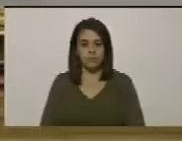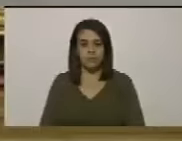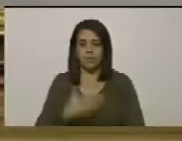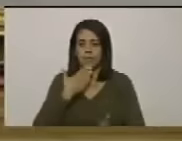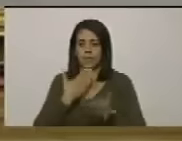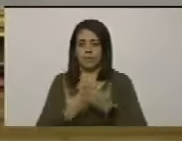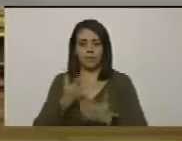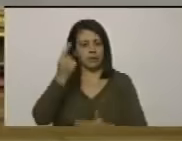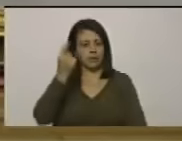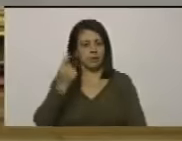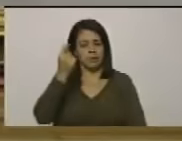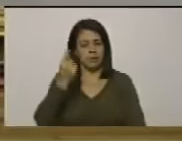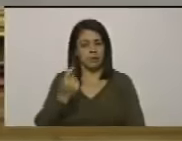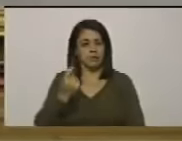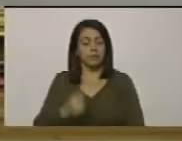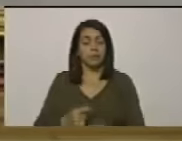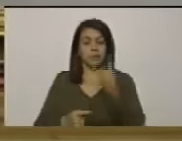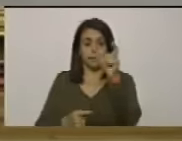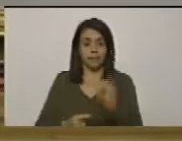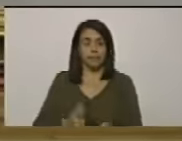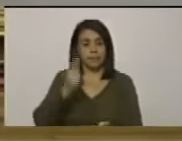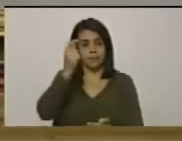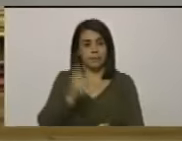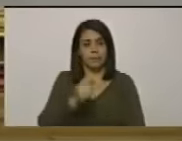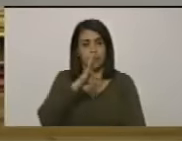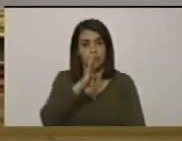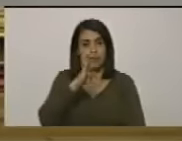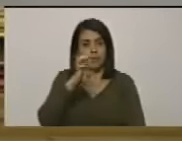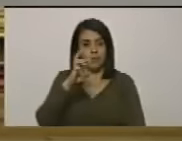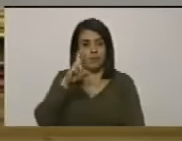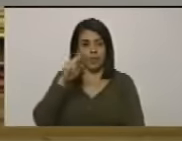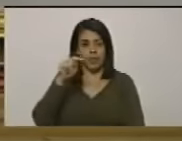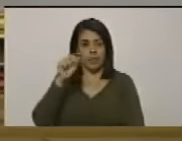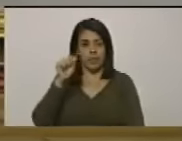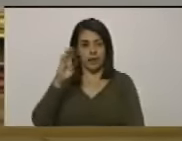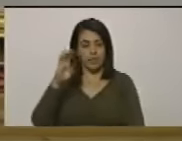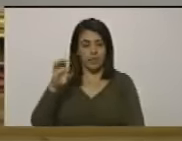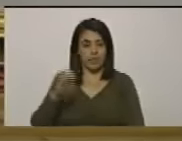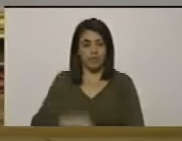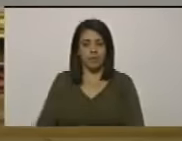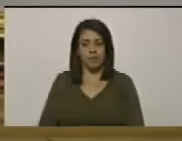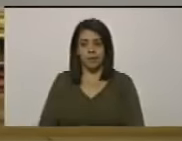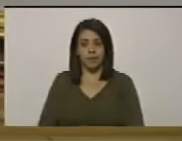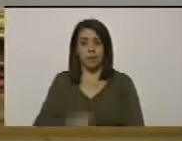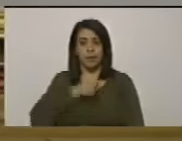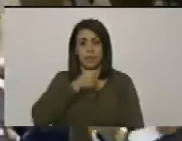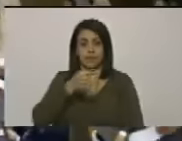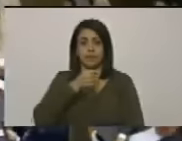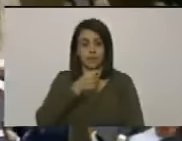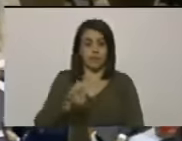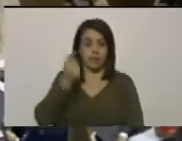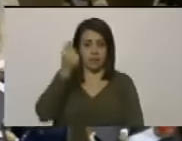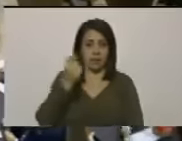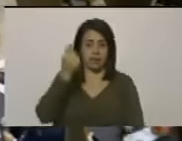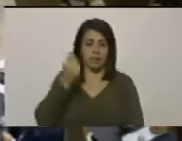gracias diputado dejamos el derecho de palabra al diputado Bernabé Gutiérrez micrófono para el diputado por favor